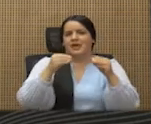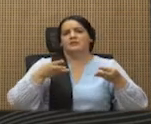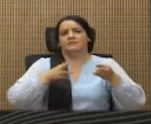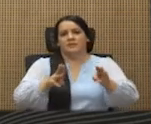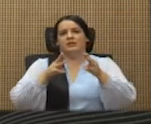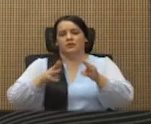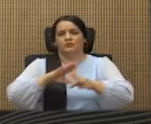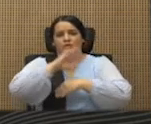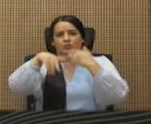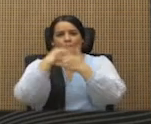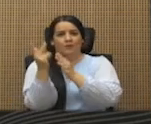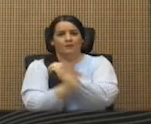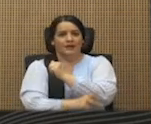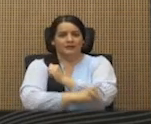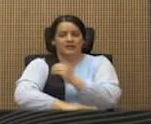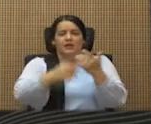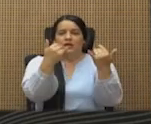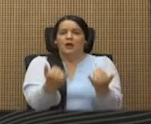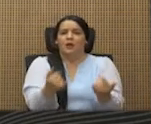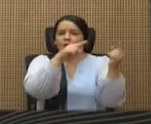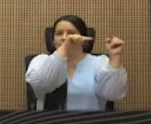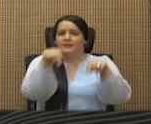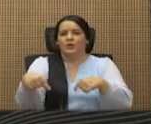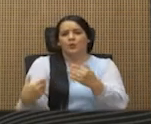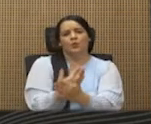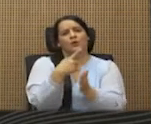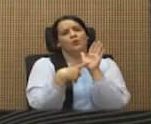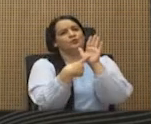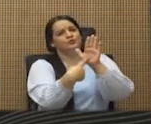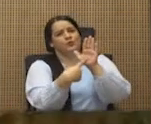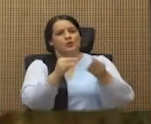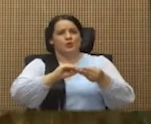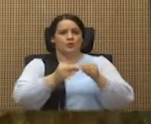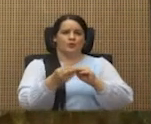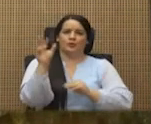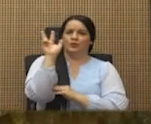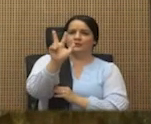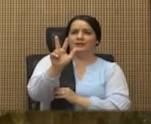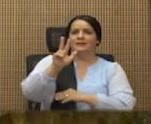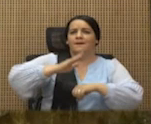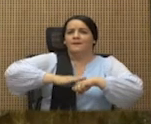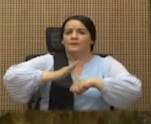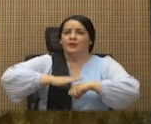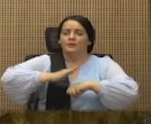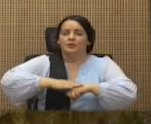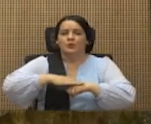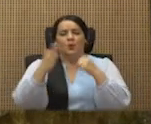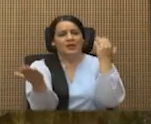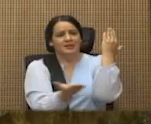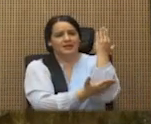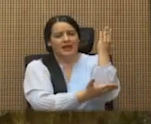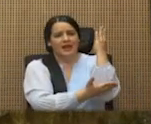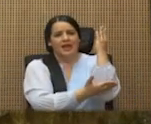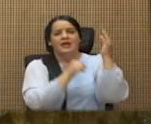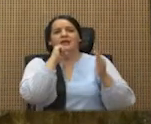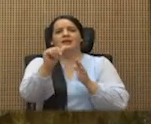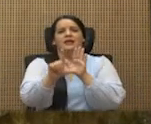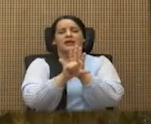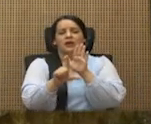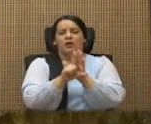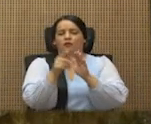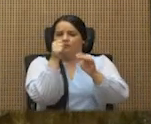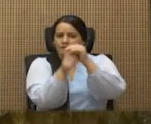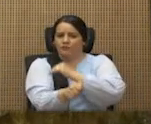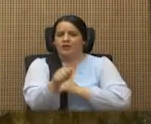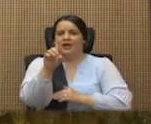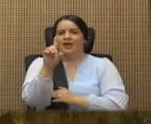el país. Y ahora vienen con el nuevo show número tres, permisos de tala ilegal en el refugio Gandoca Manzanillo,